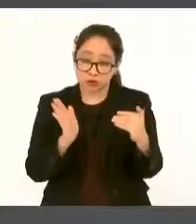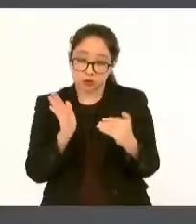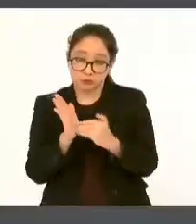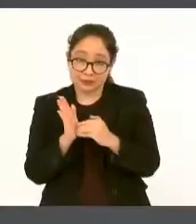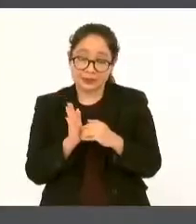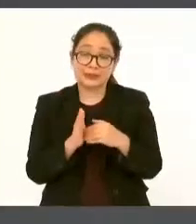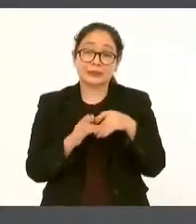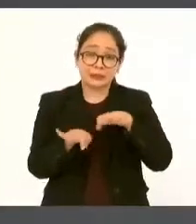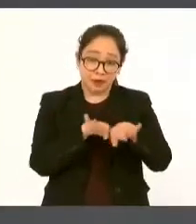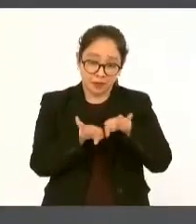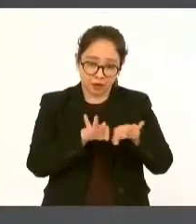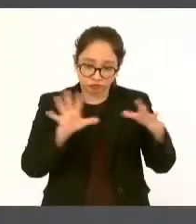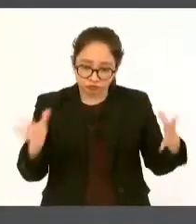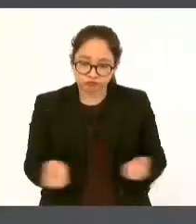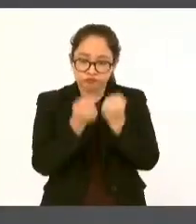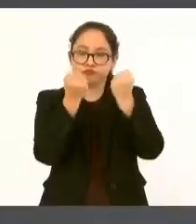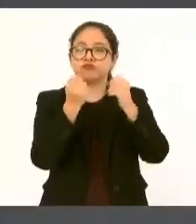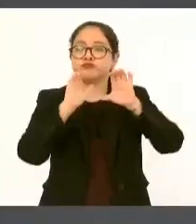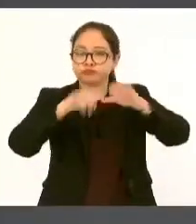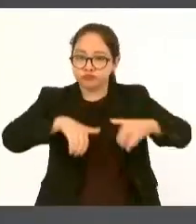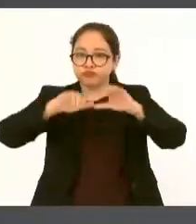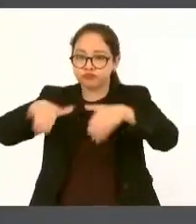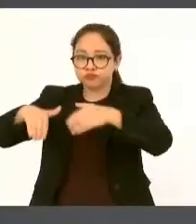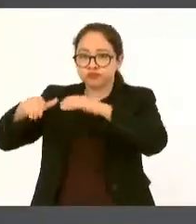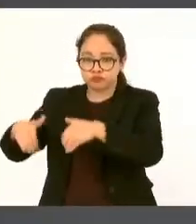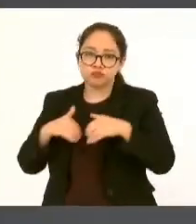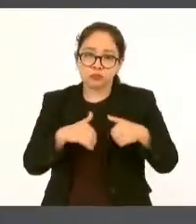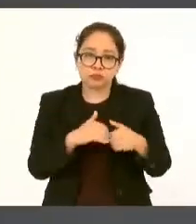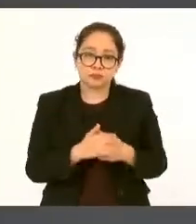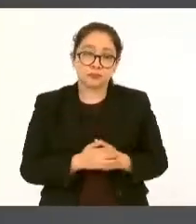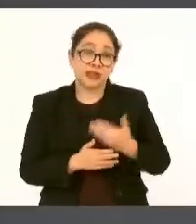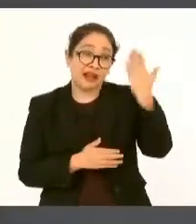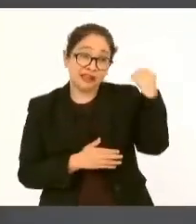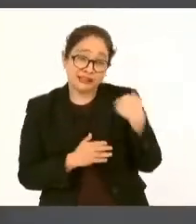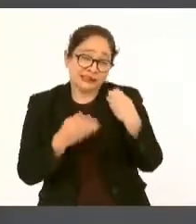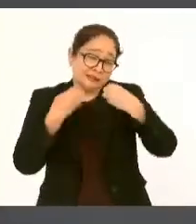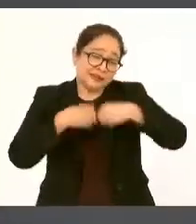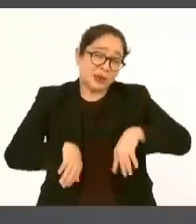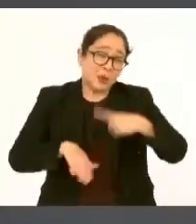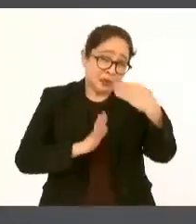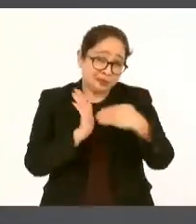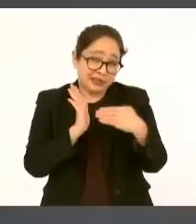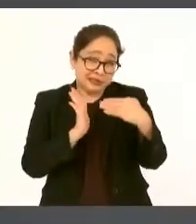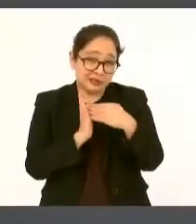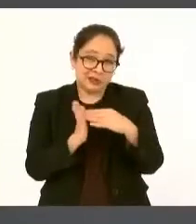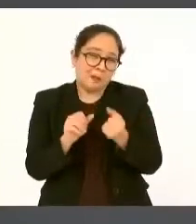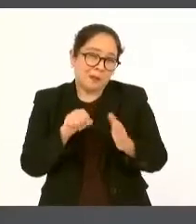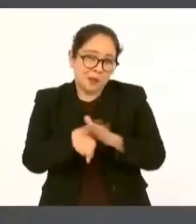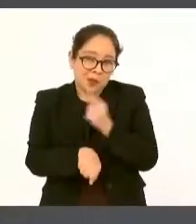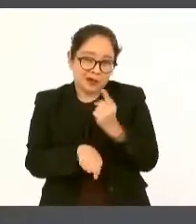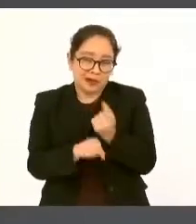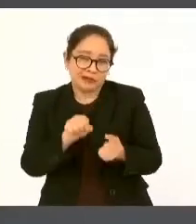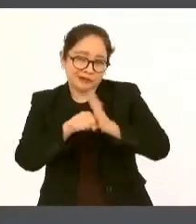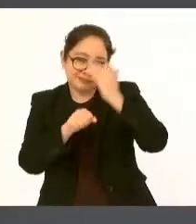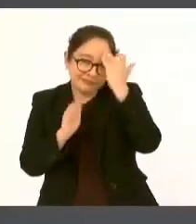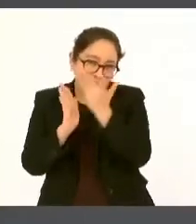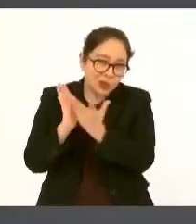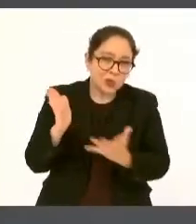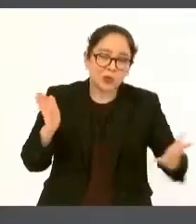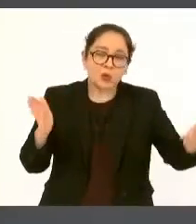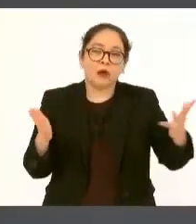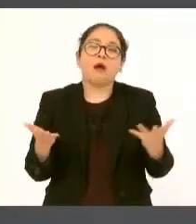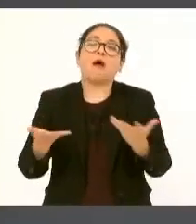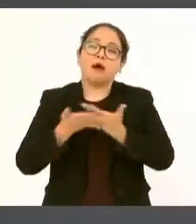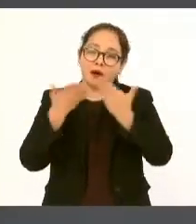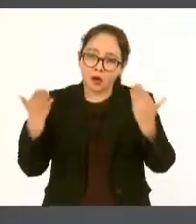en el país, de casi un millón que perdimos por la pandemia, ya llevamos